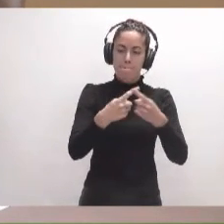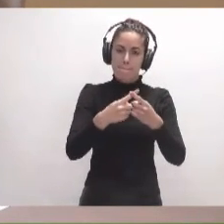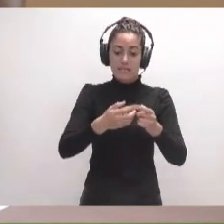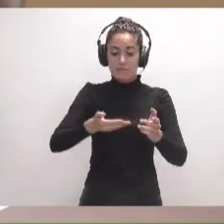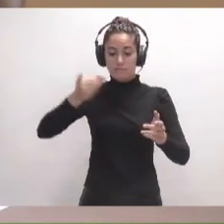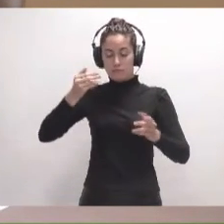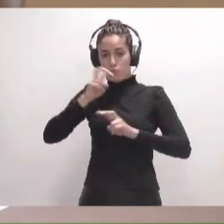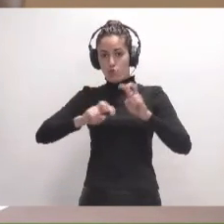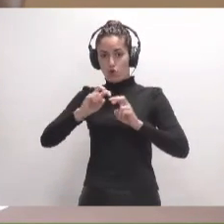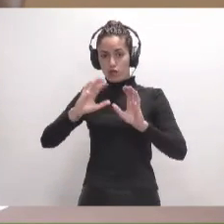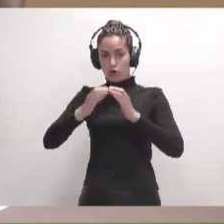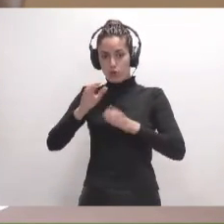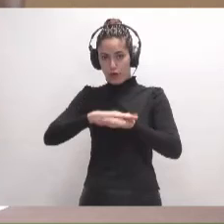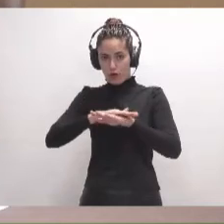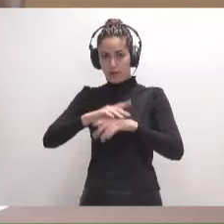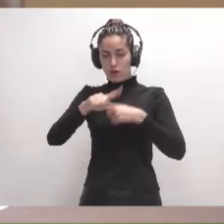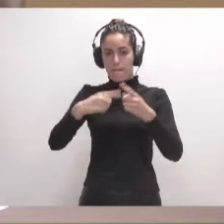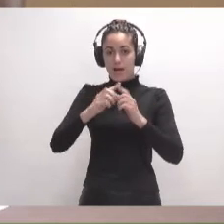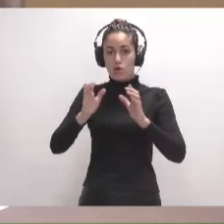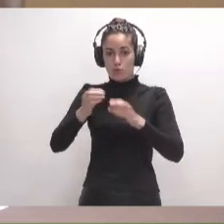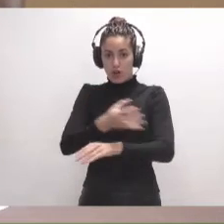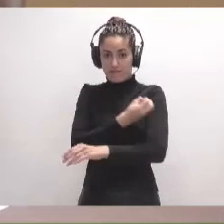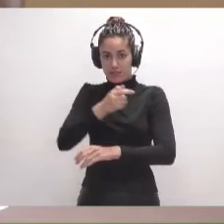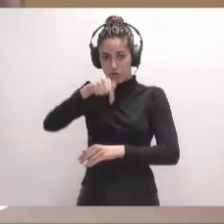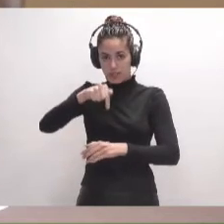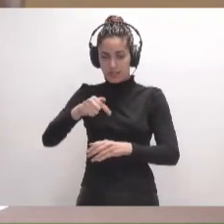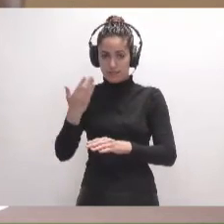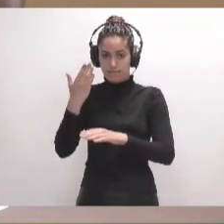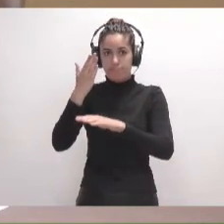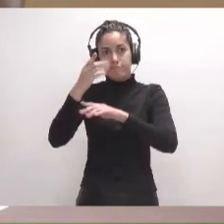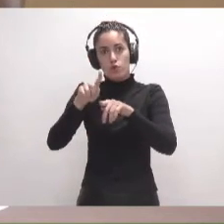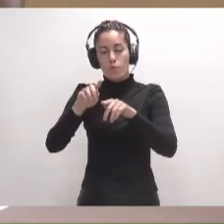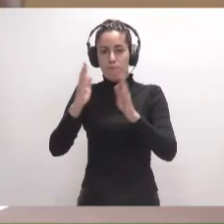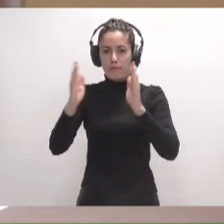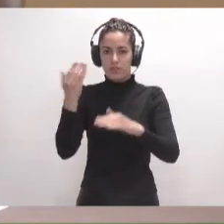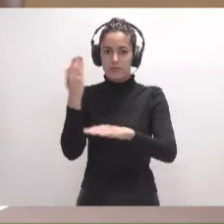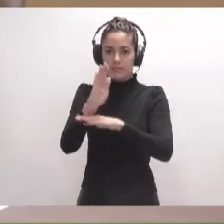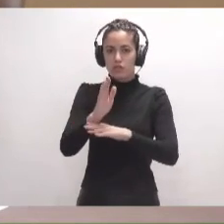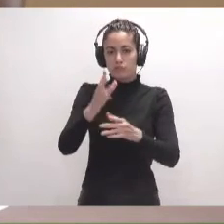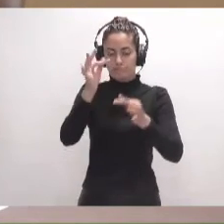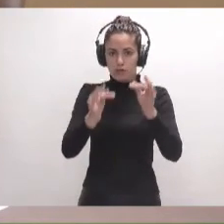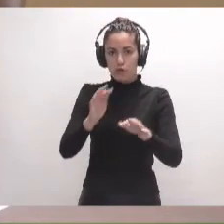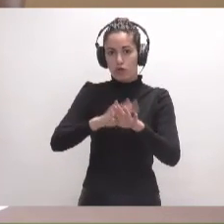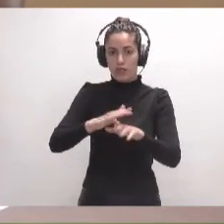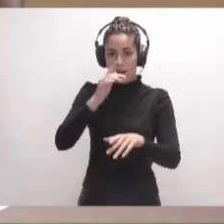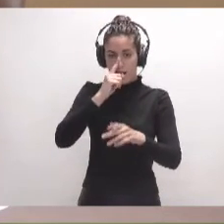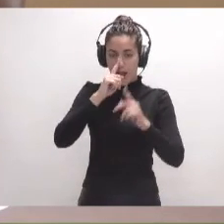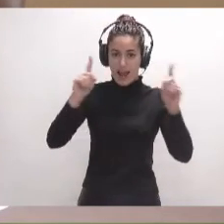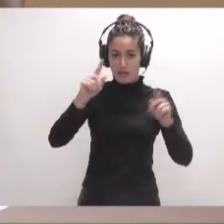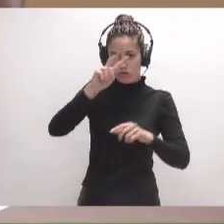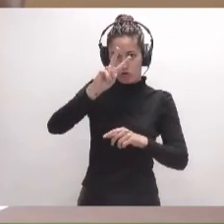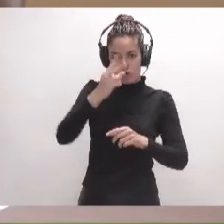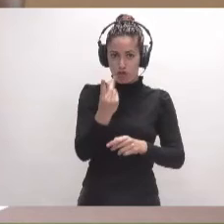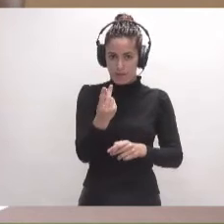buscó en el Grupo de Gobierno y en los grupos de este cabildo en la presentación de propuestas para el presupuesto del año 2021 y que no fueron